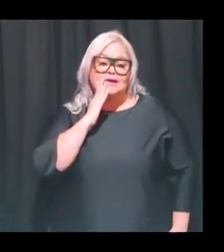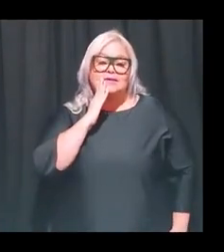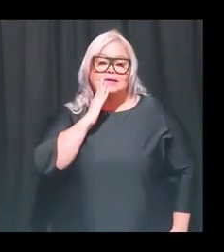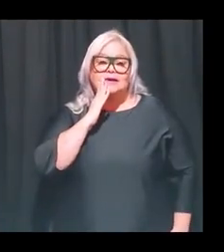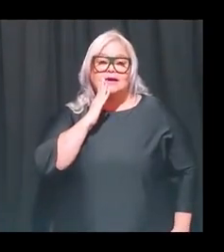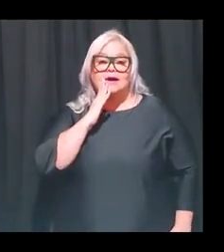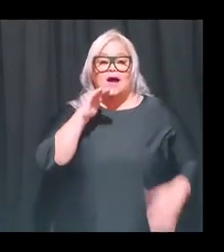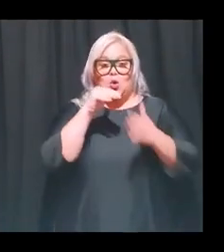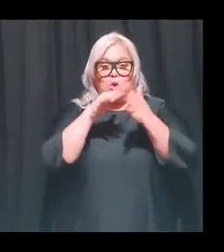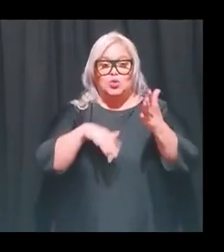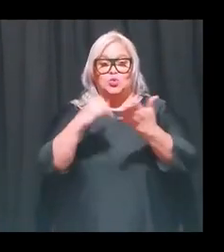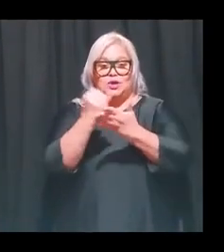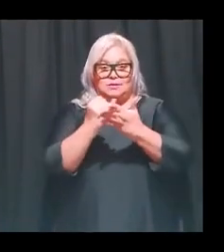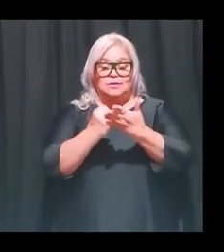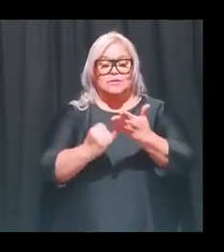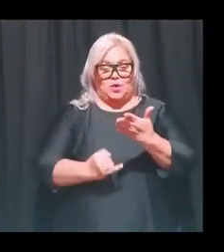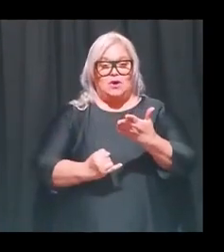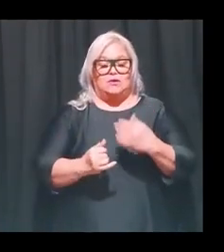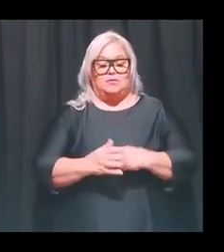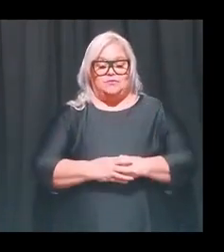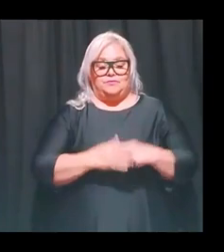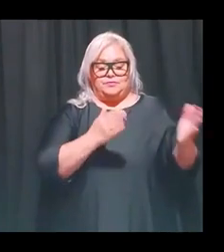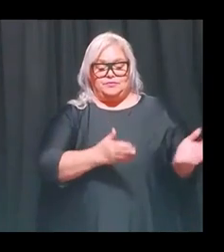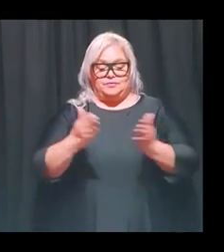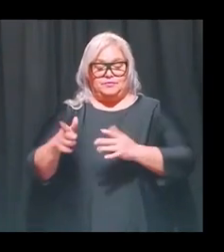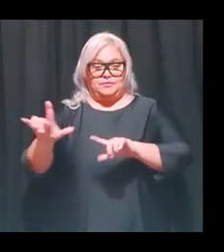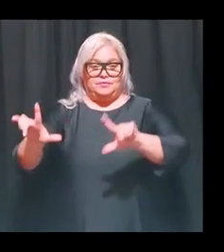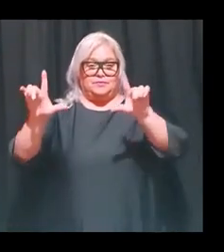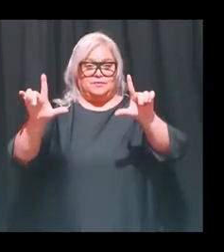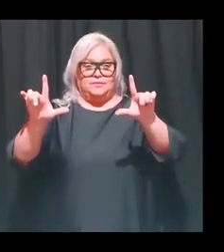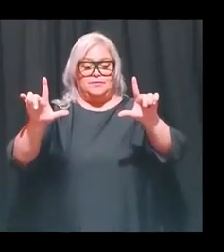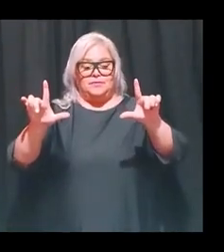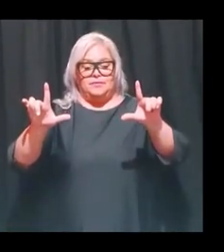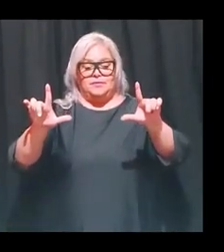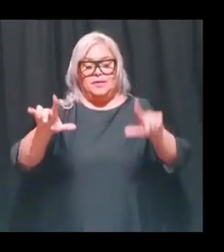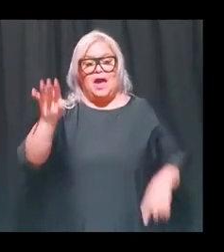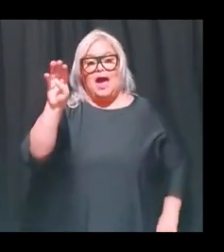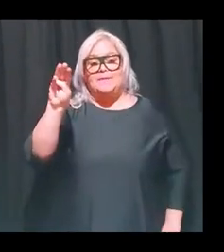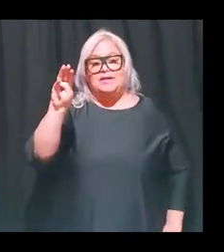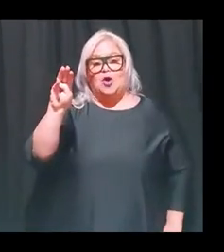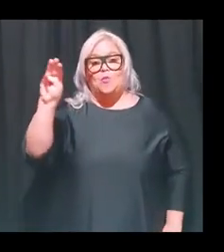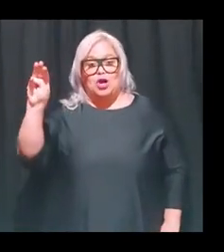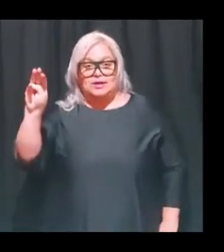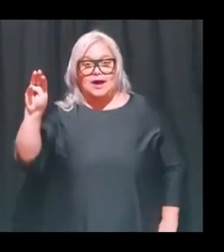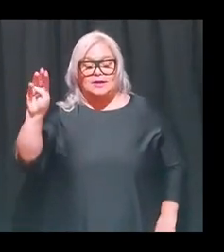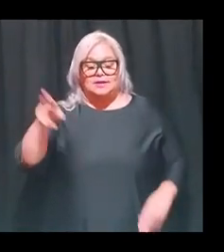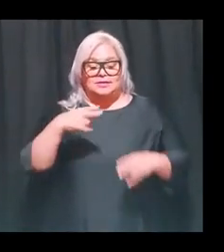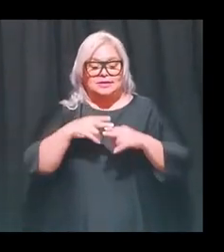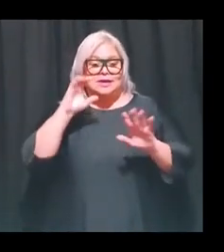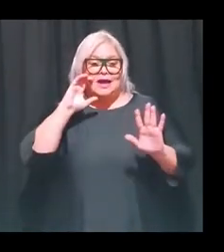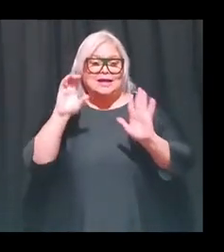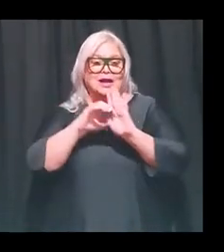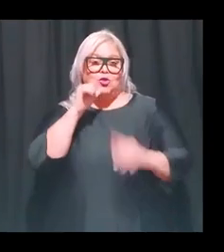curvas que hicieron los estudiantes este otro dibujo que lo hizo Amadeo Modigliani que se llama Un retrato de la